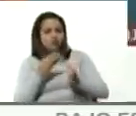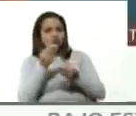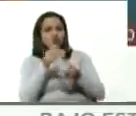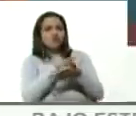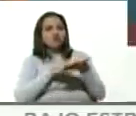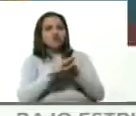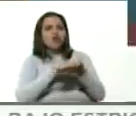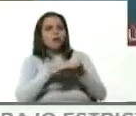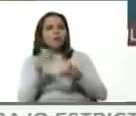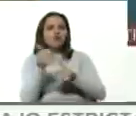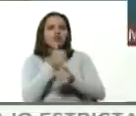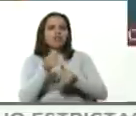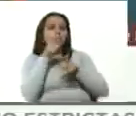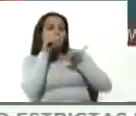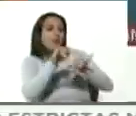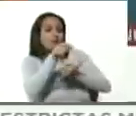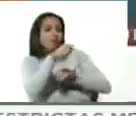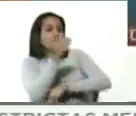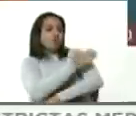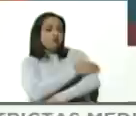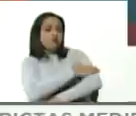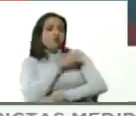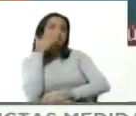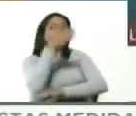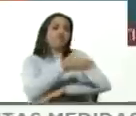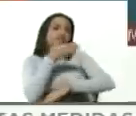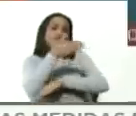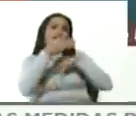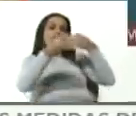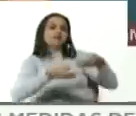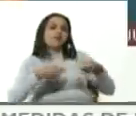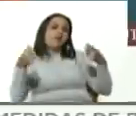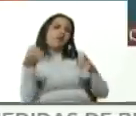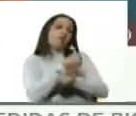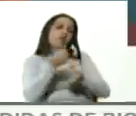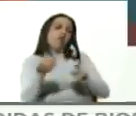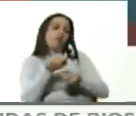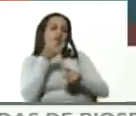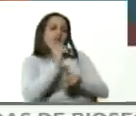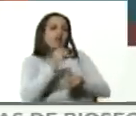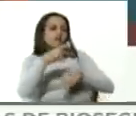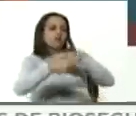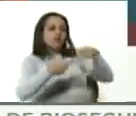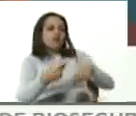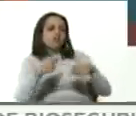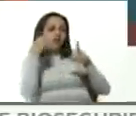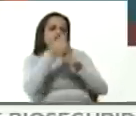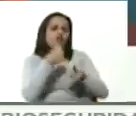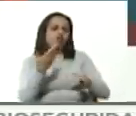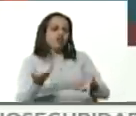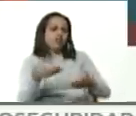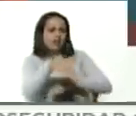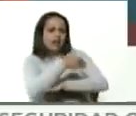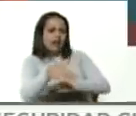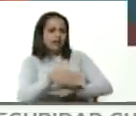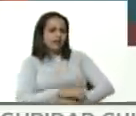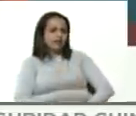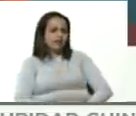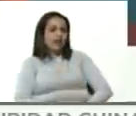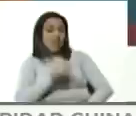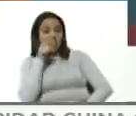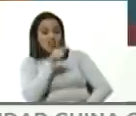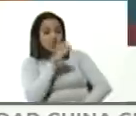esa misma oposición había llevado y había sumergido el país en un proceso de violencia en la calle política esa